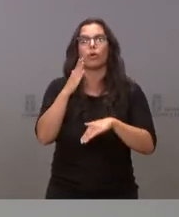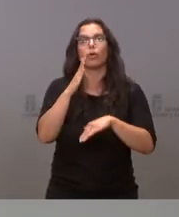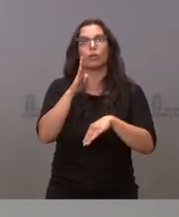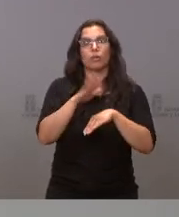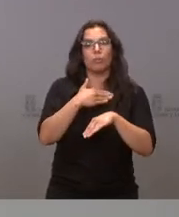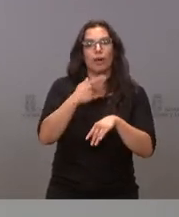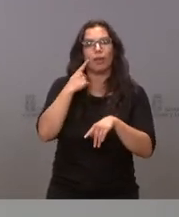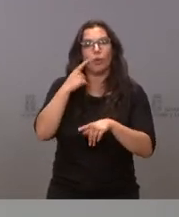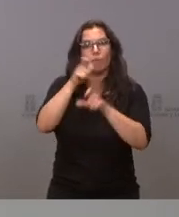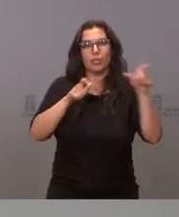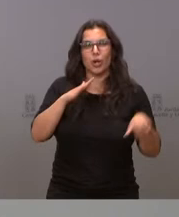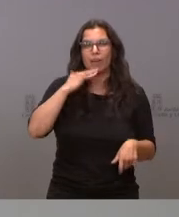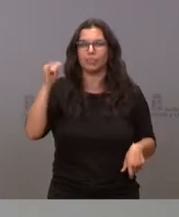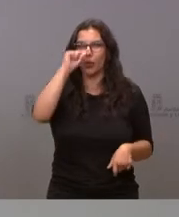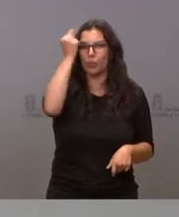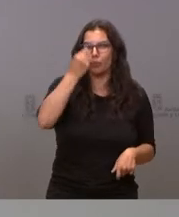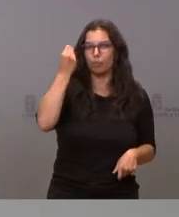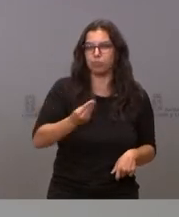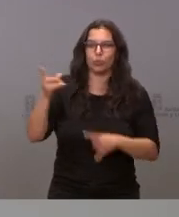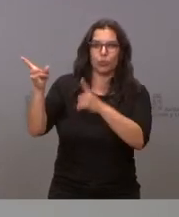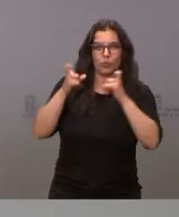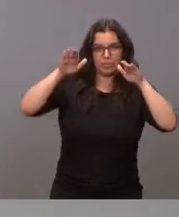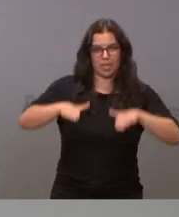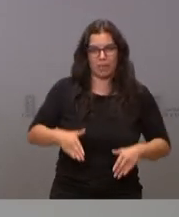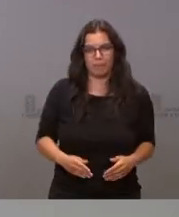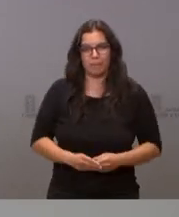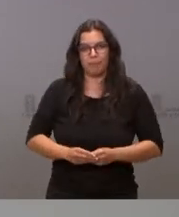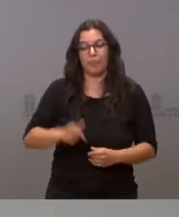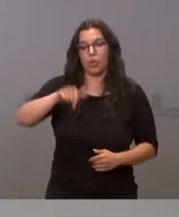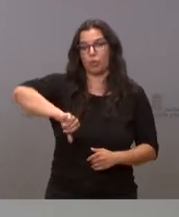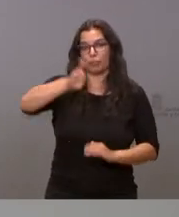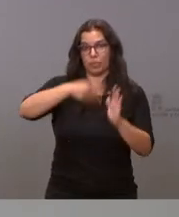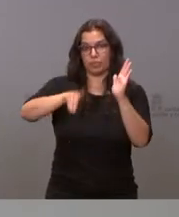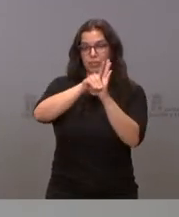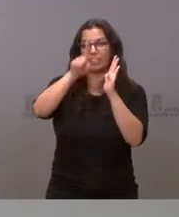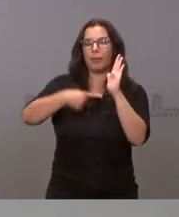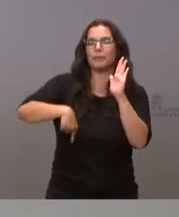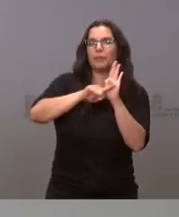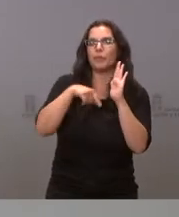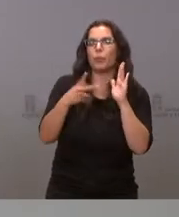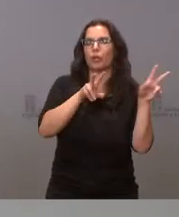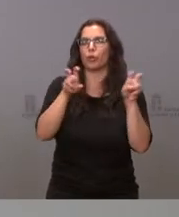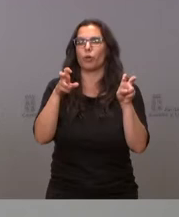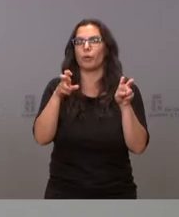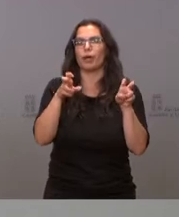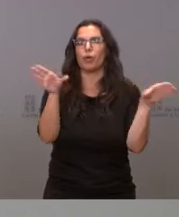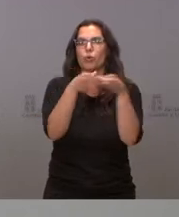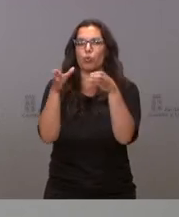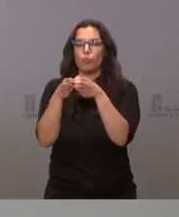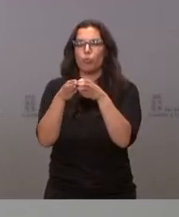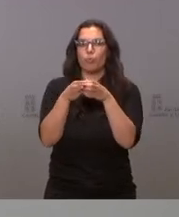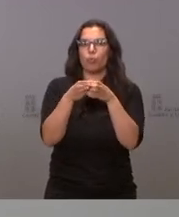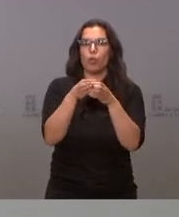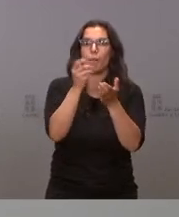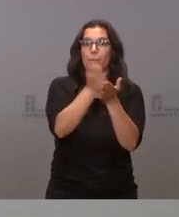del talento en nuestra comunidad. El decreto aprobado hoy también incluye, además, novedades en los grupos que estarán exentos